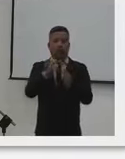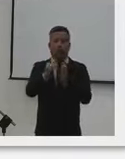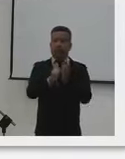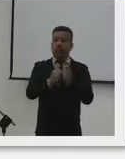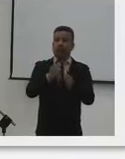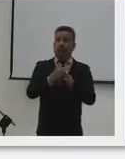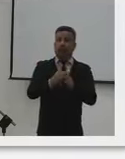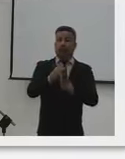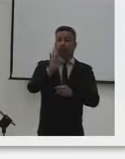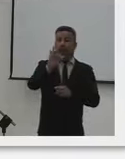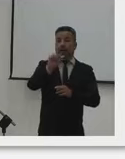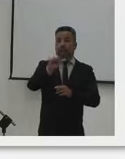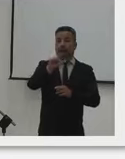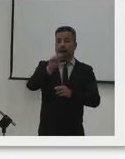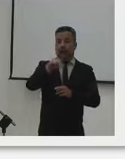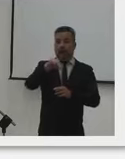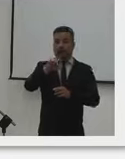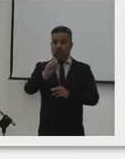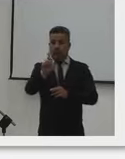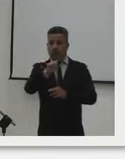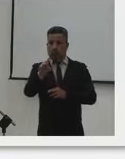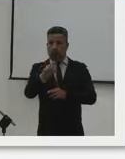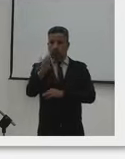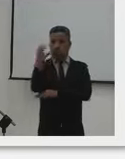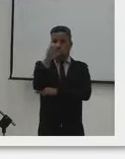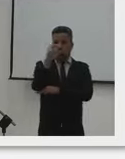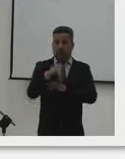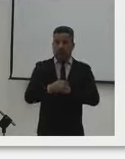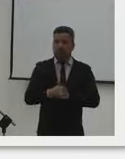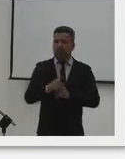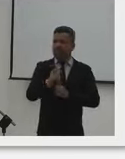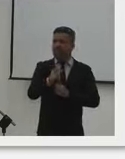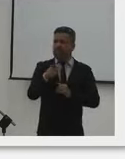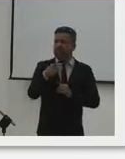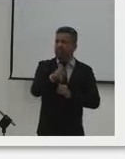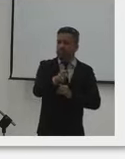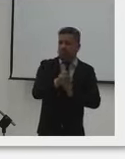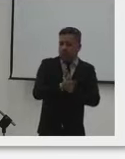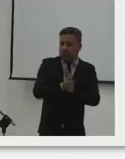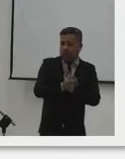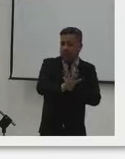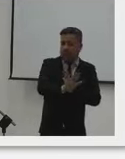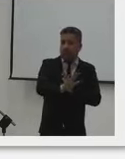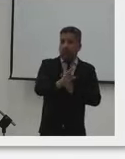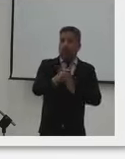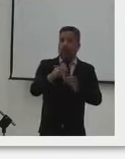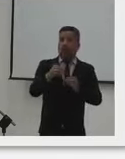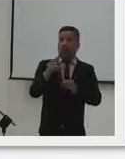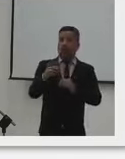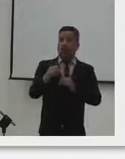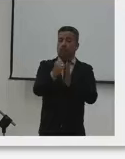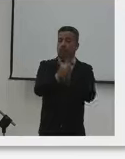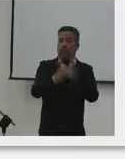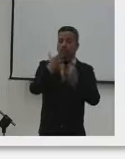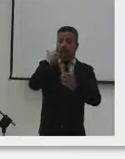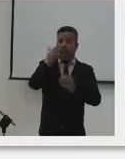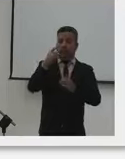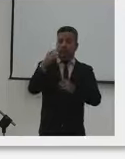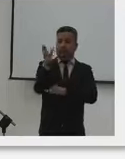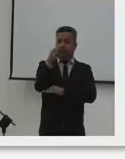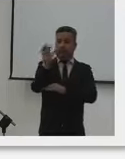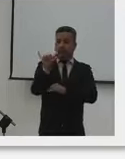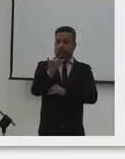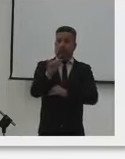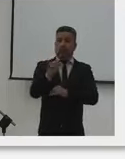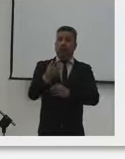conocen, que es el programa Talentos Colombia. Talentos Colombia es el programa yo diría insigne de este ministerio